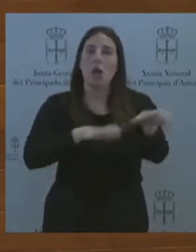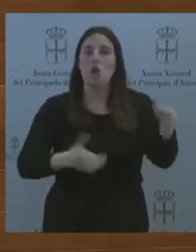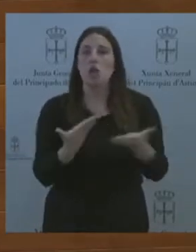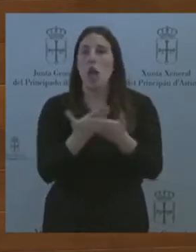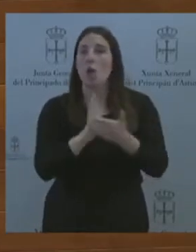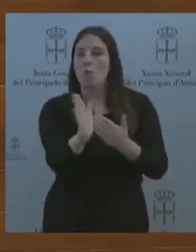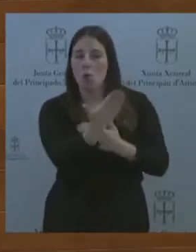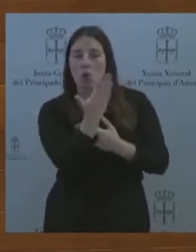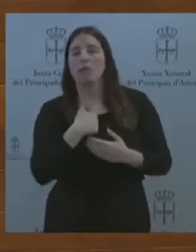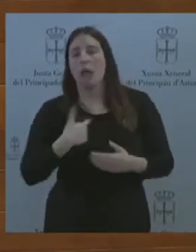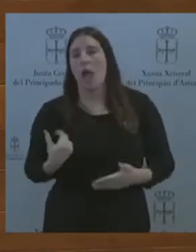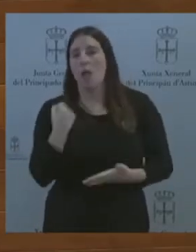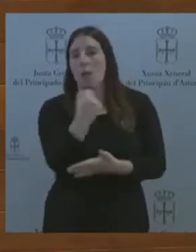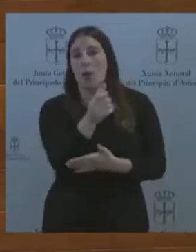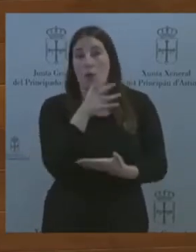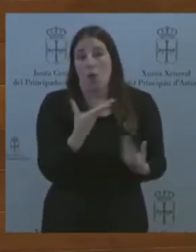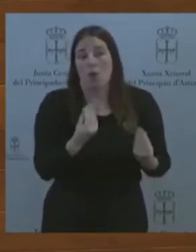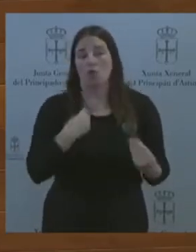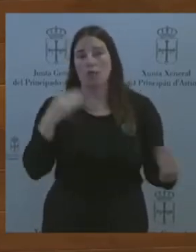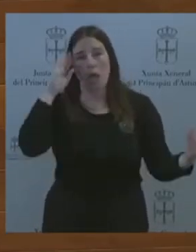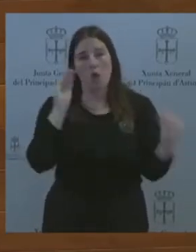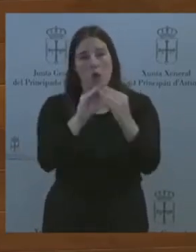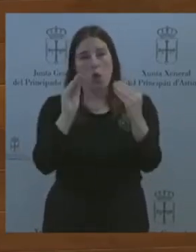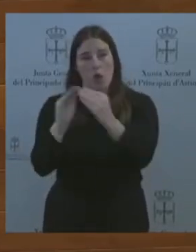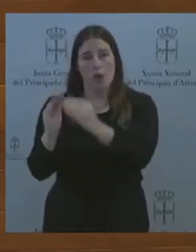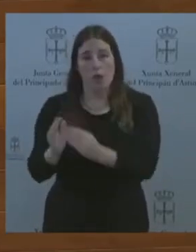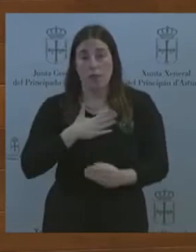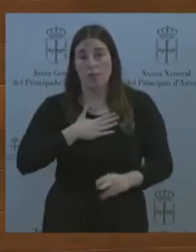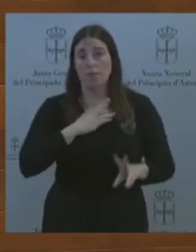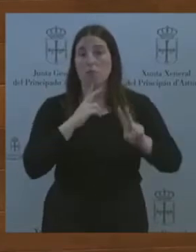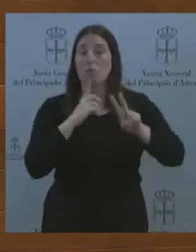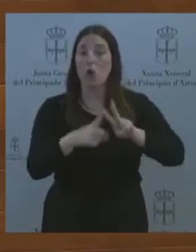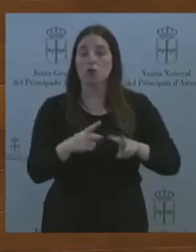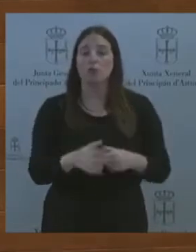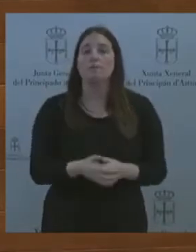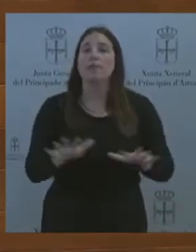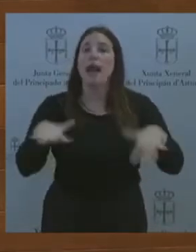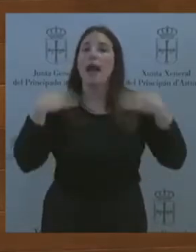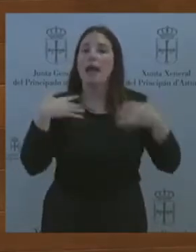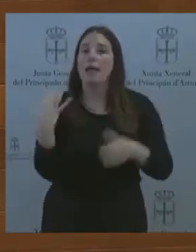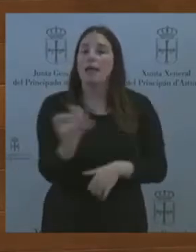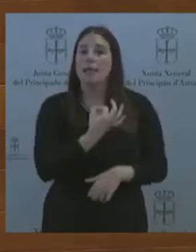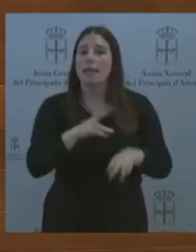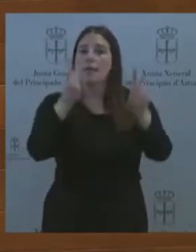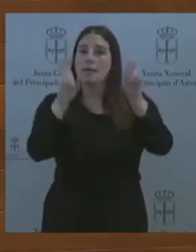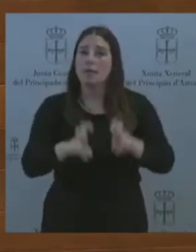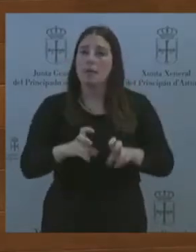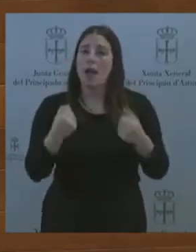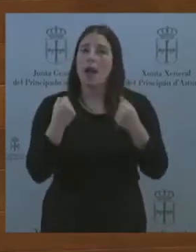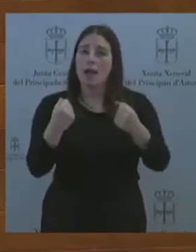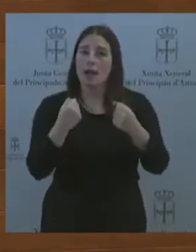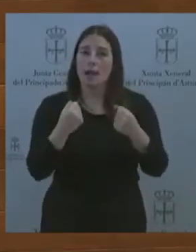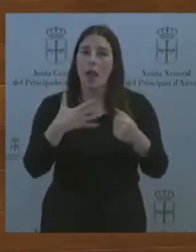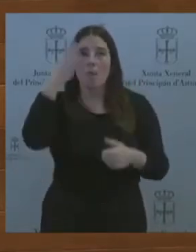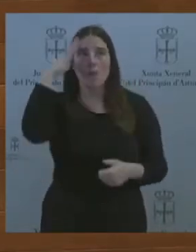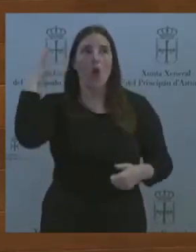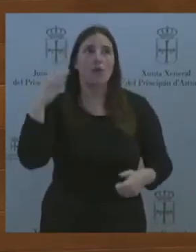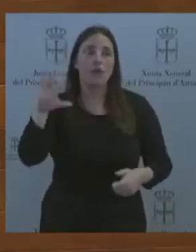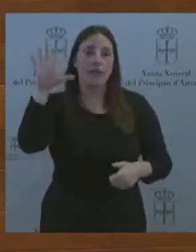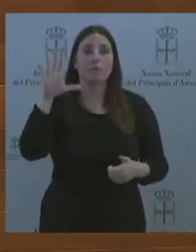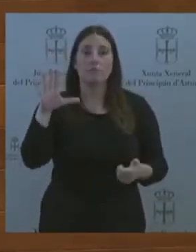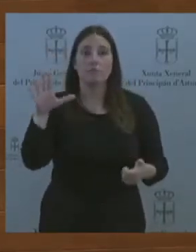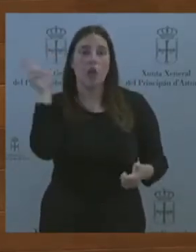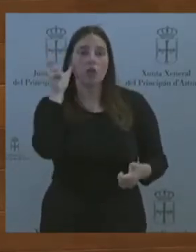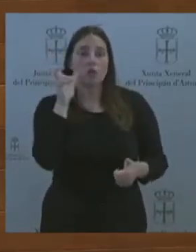hemos presentado desde Vox. Nos alegra que en materia de energía por fin nos hayan escuchado, pues en Vox llevamos más de un año reclamando medidas